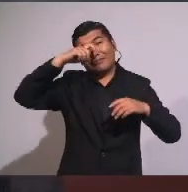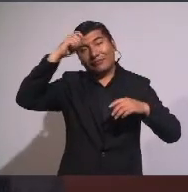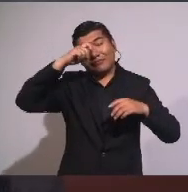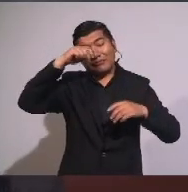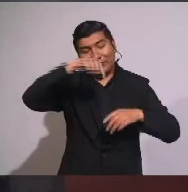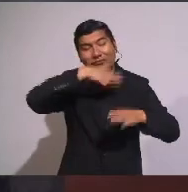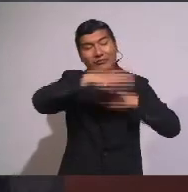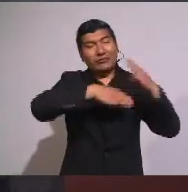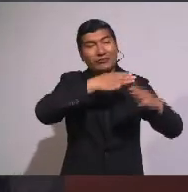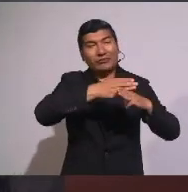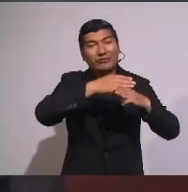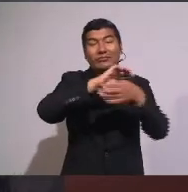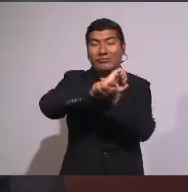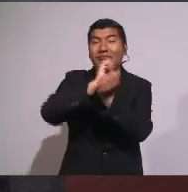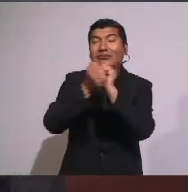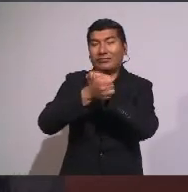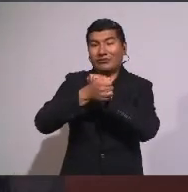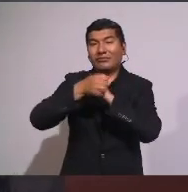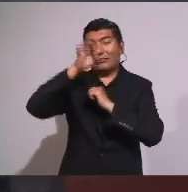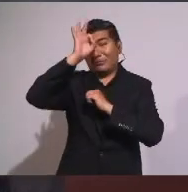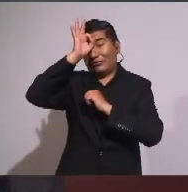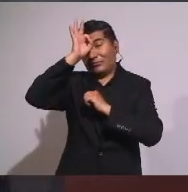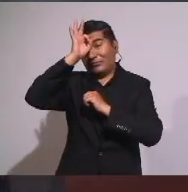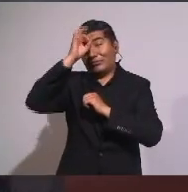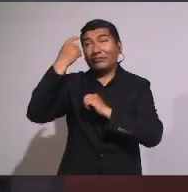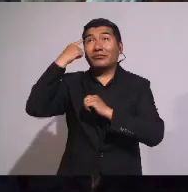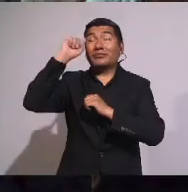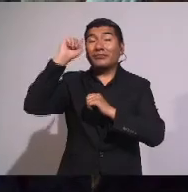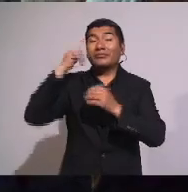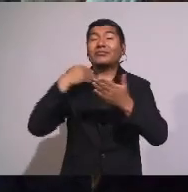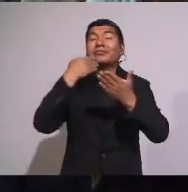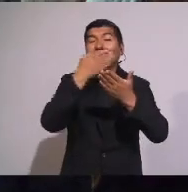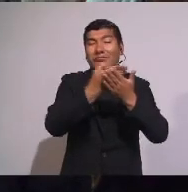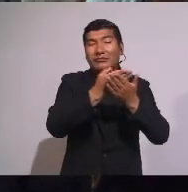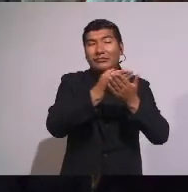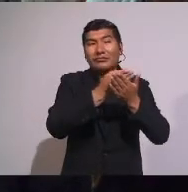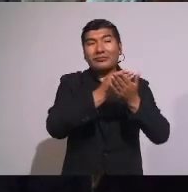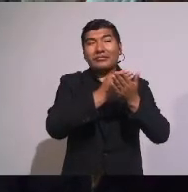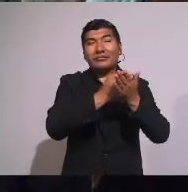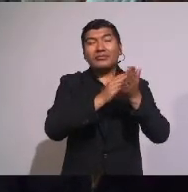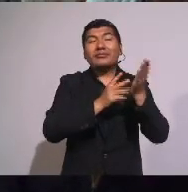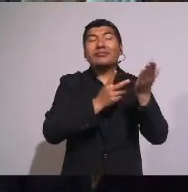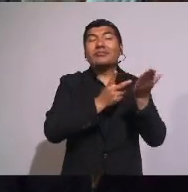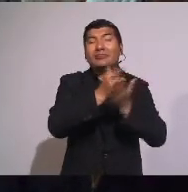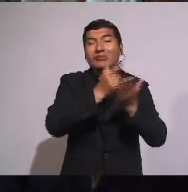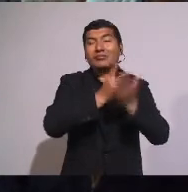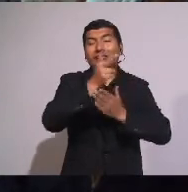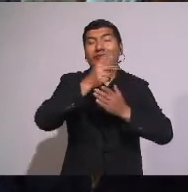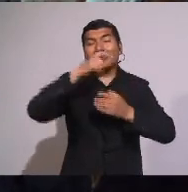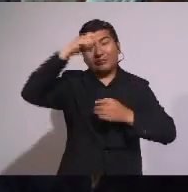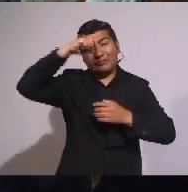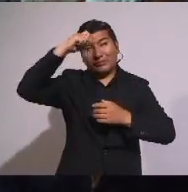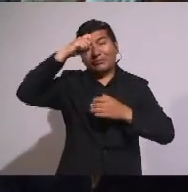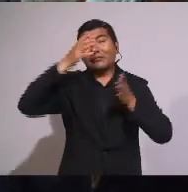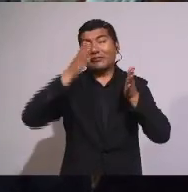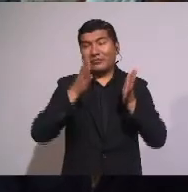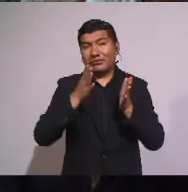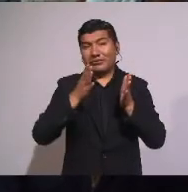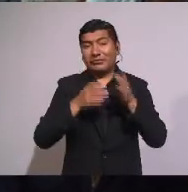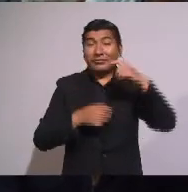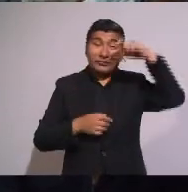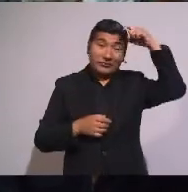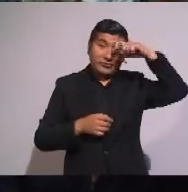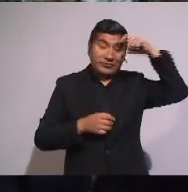se haga Ignorante Para llegar A ser Verdaderamente Sabio Porque la